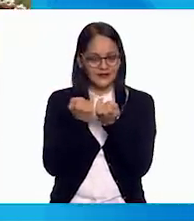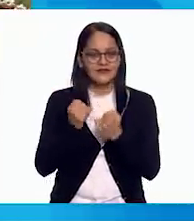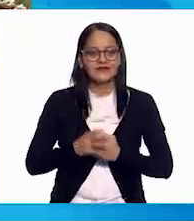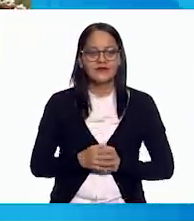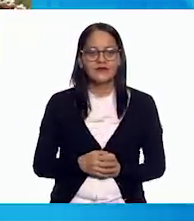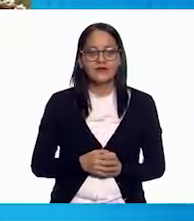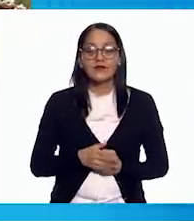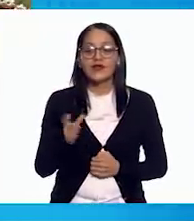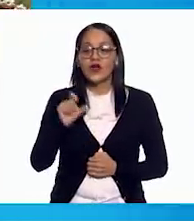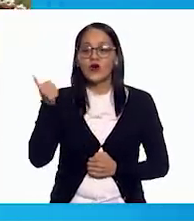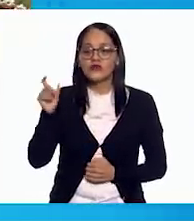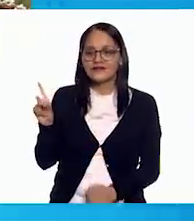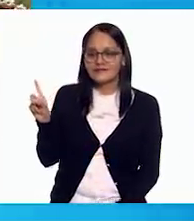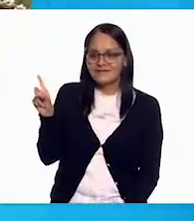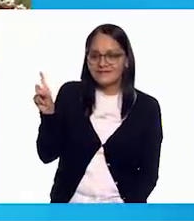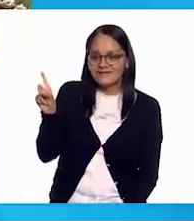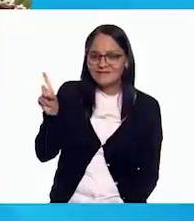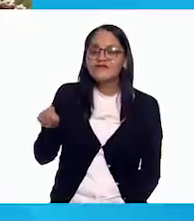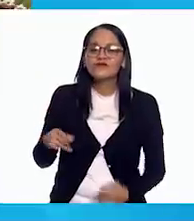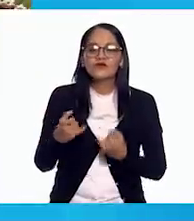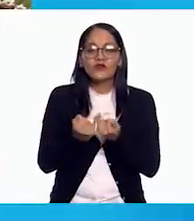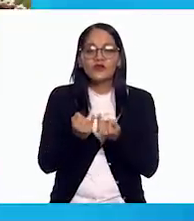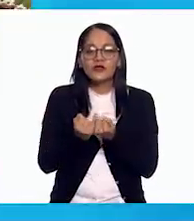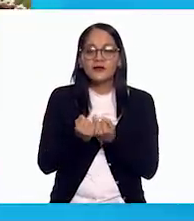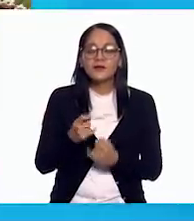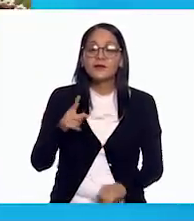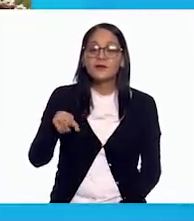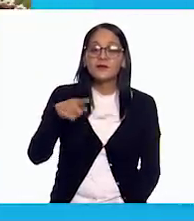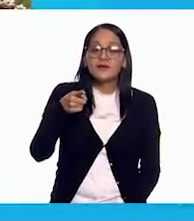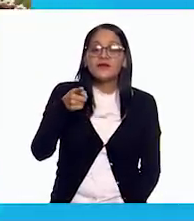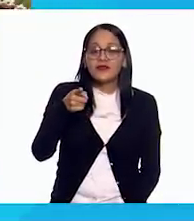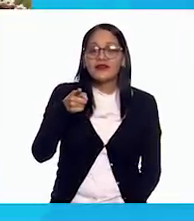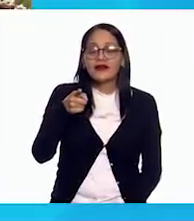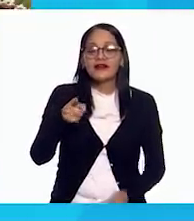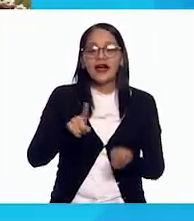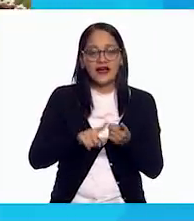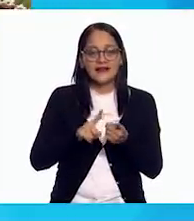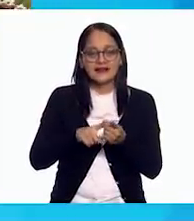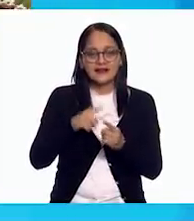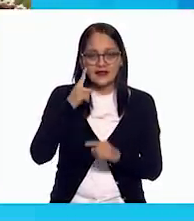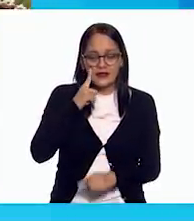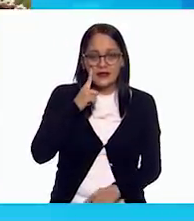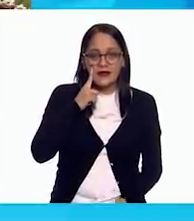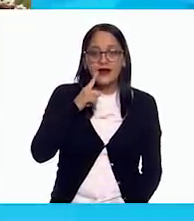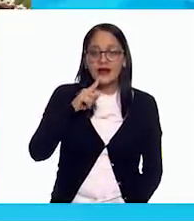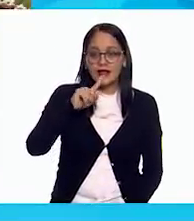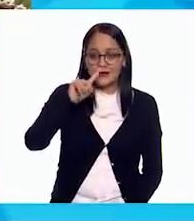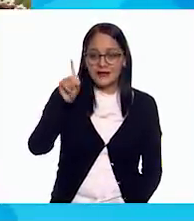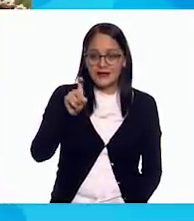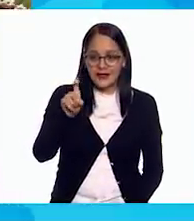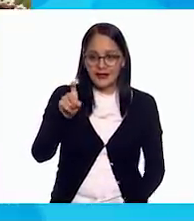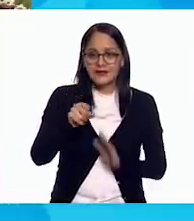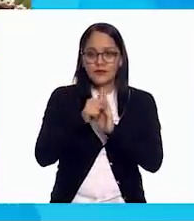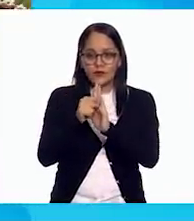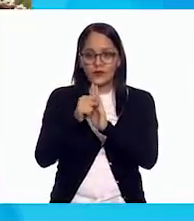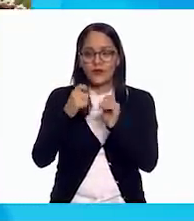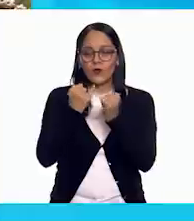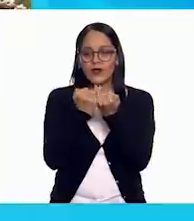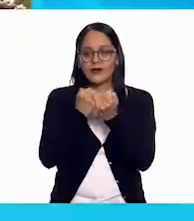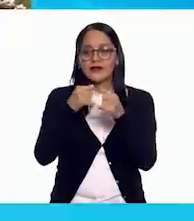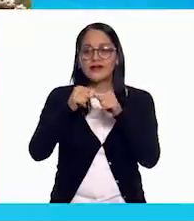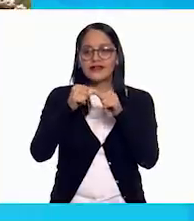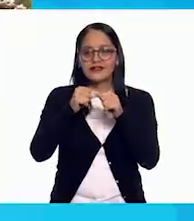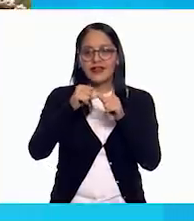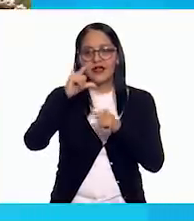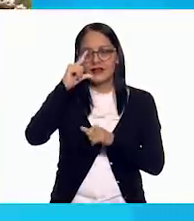¿Dónde está Juan Perol? Juan Perol. El caracol. Ah. ¿No? Ahí está. Míralo. Ahí va. Ahí está Juan Perol.